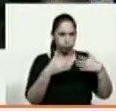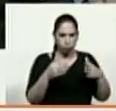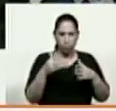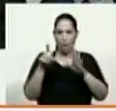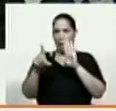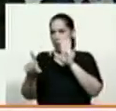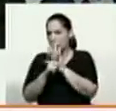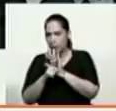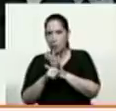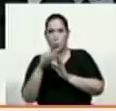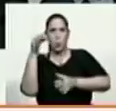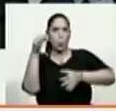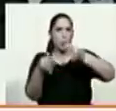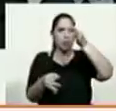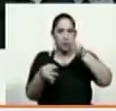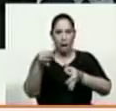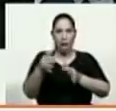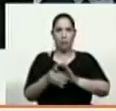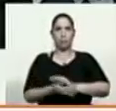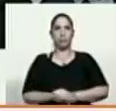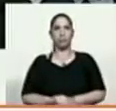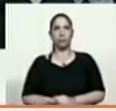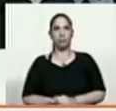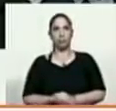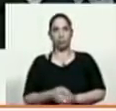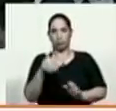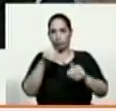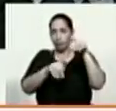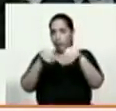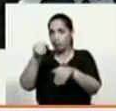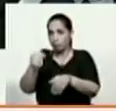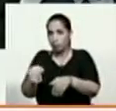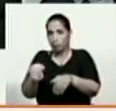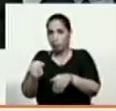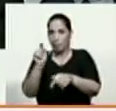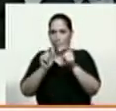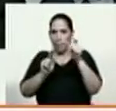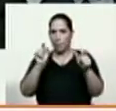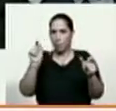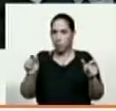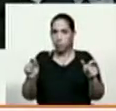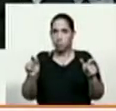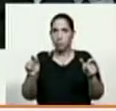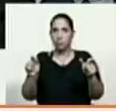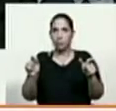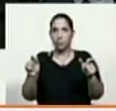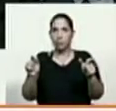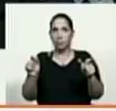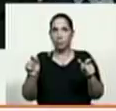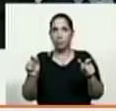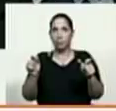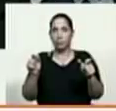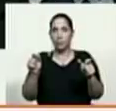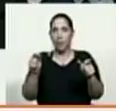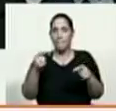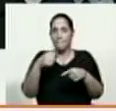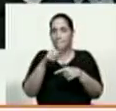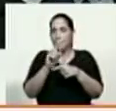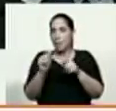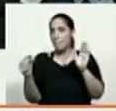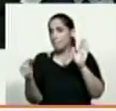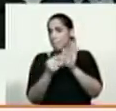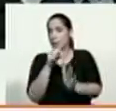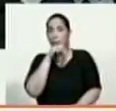judicial electoral ciudadano primera vez en la historia